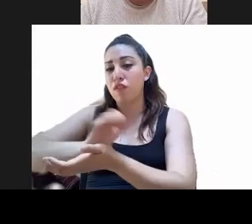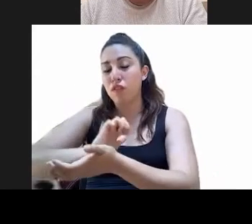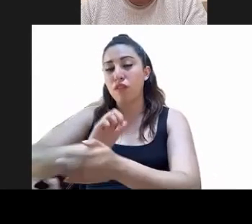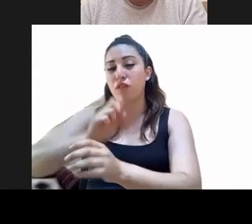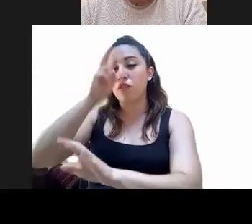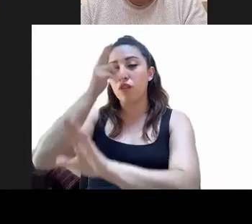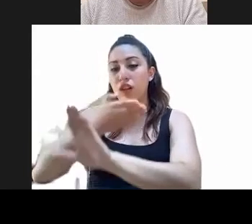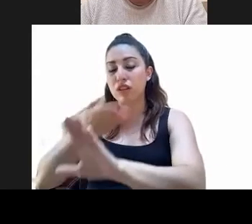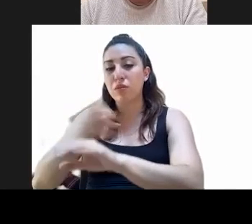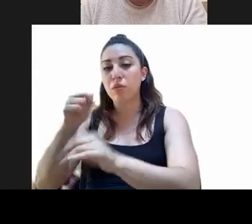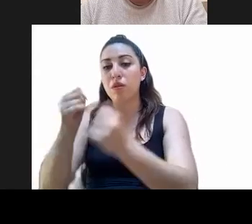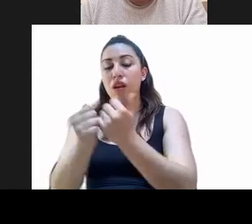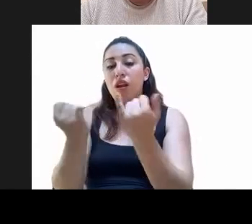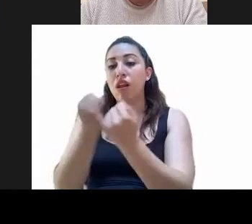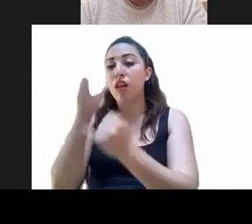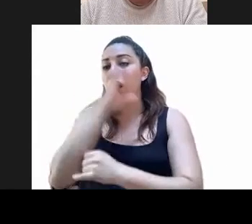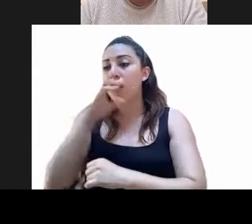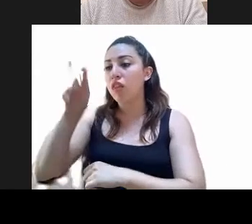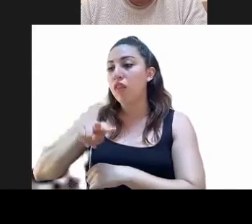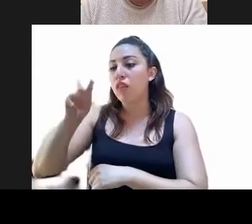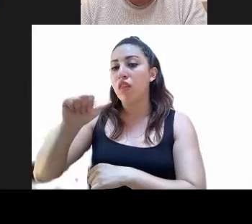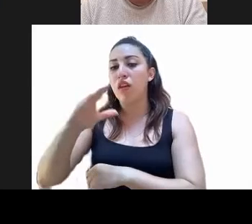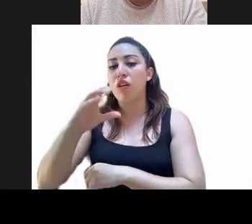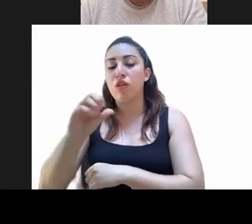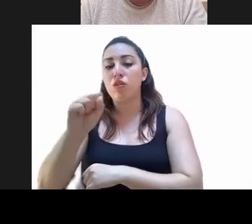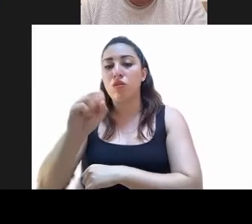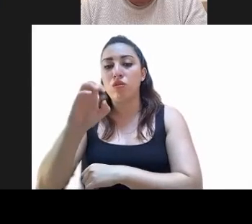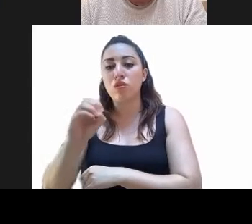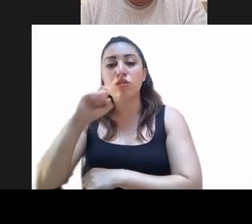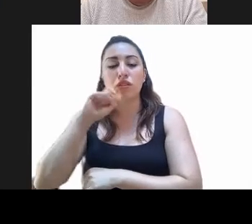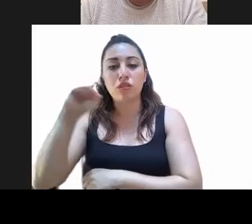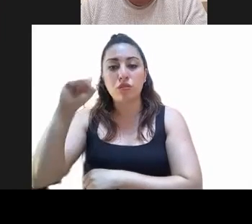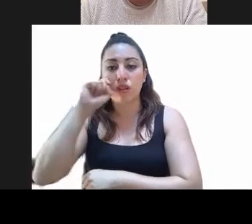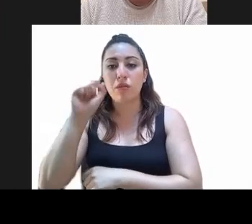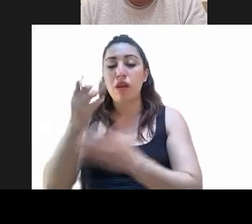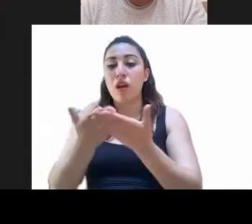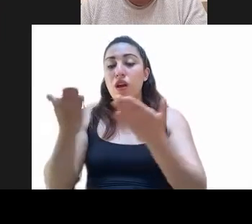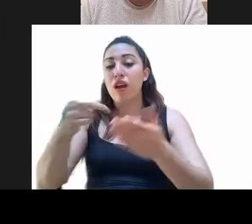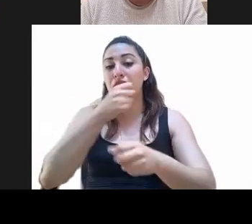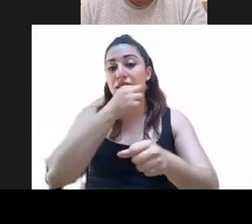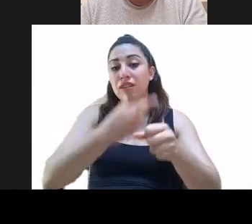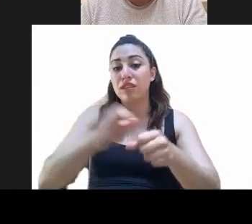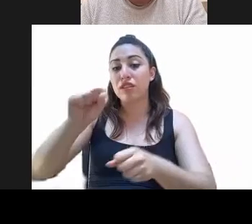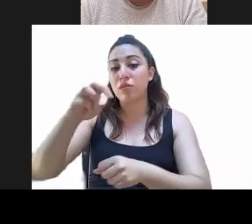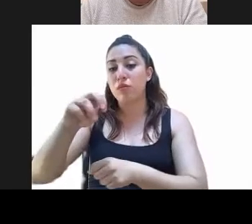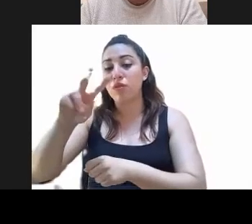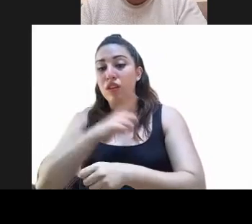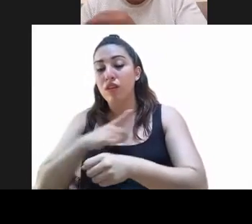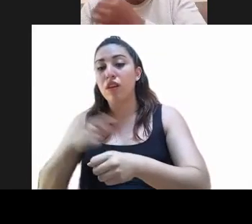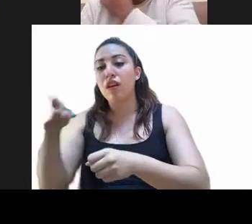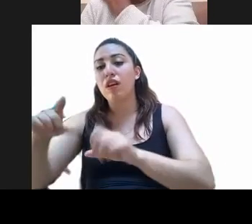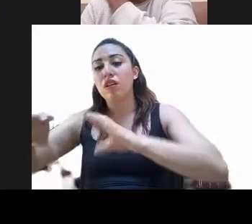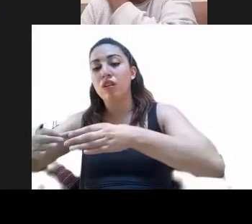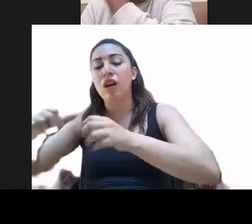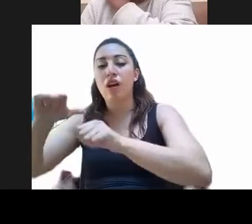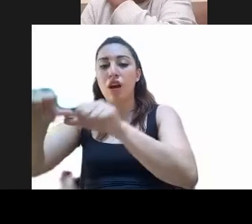Secretaría de las Mujeres dentro del Consejo Asesor de Movilidad y Seguridad Vial de la Ciudad de México, con la finalidad de que ésta se integre como consejero permanente y se tomen